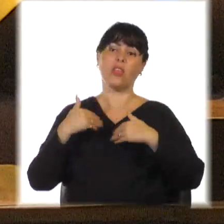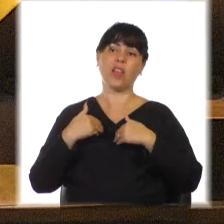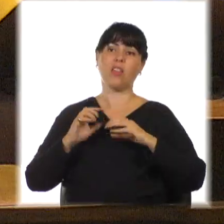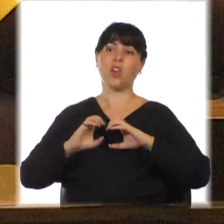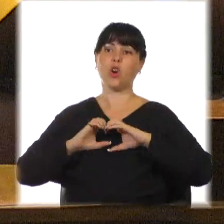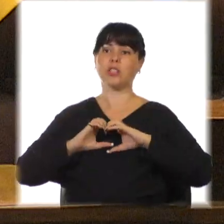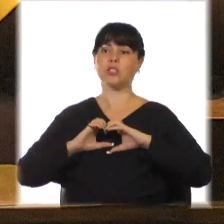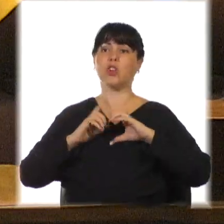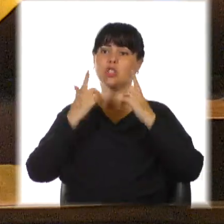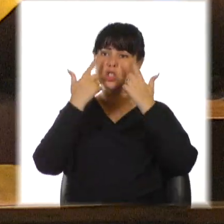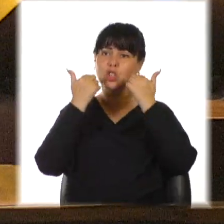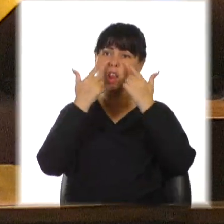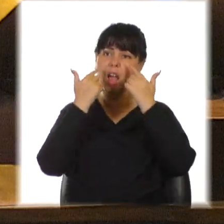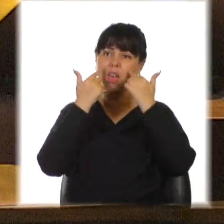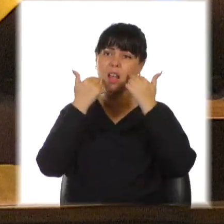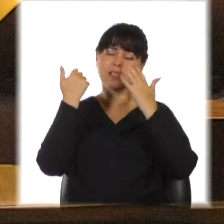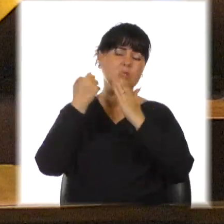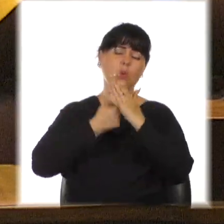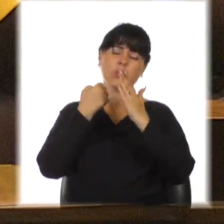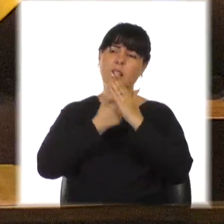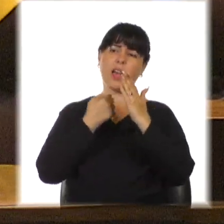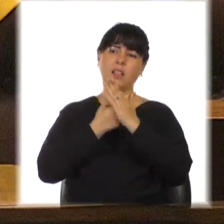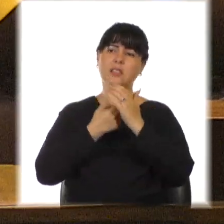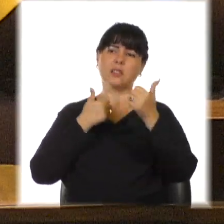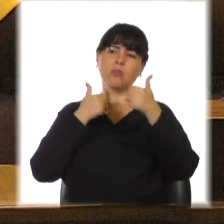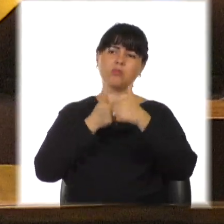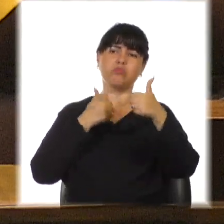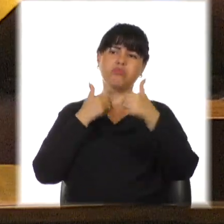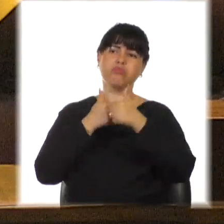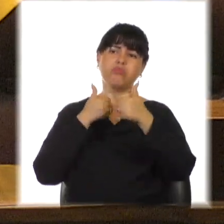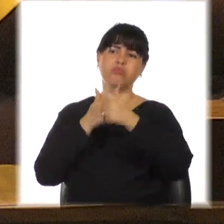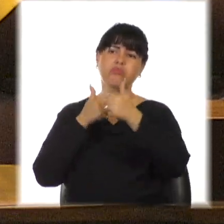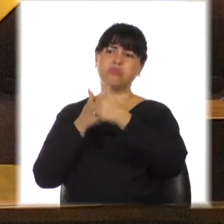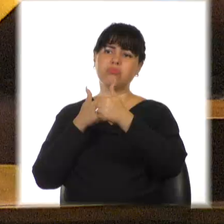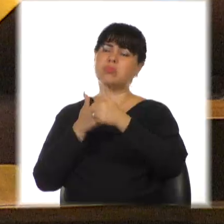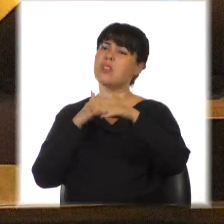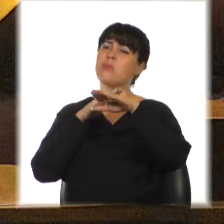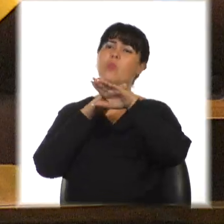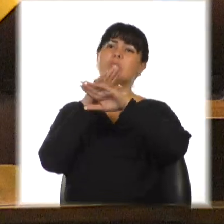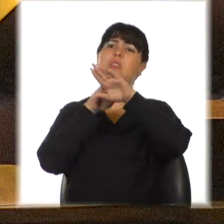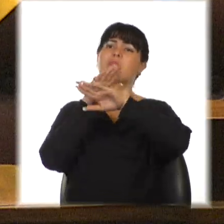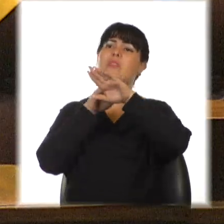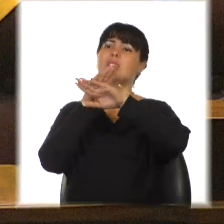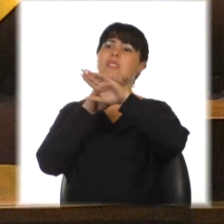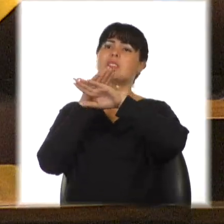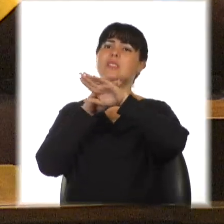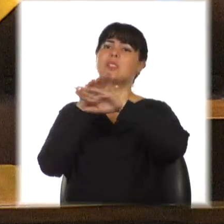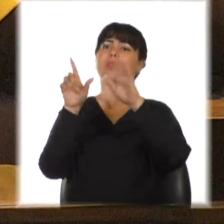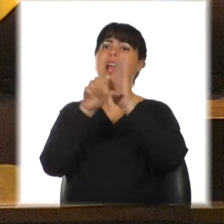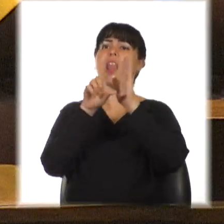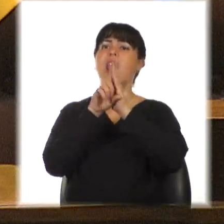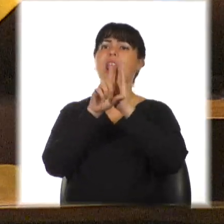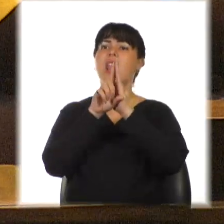lloradas, peleadas cuerpo a cuerpo. Muchas felicitaciones y una ley trans ya.